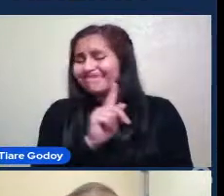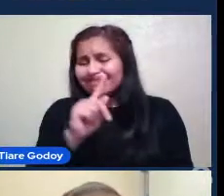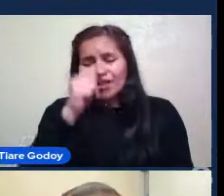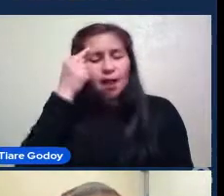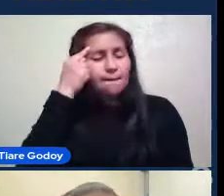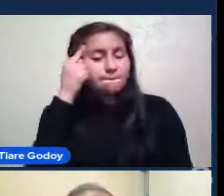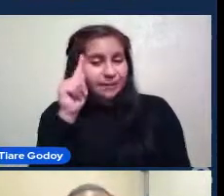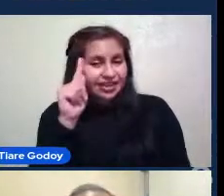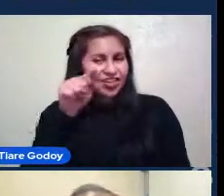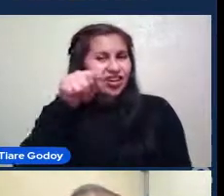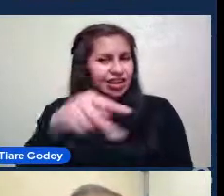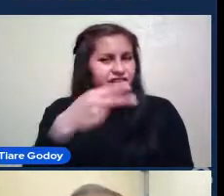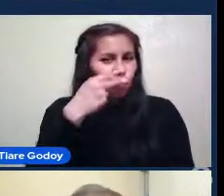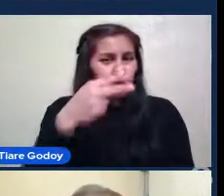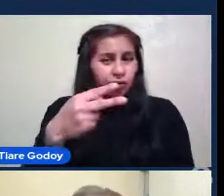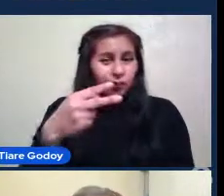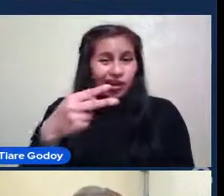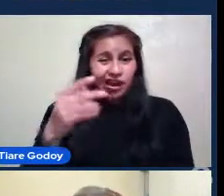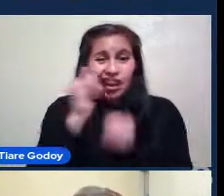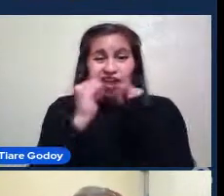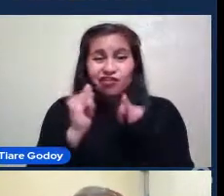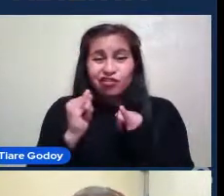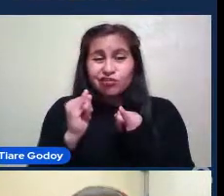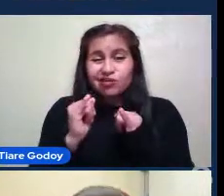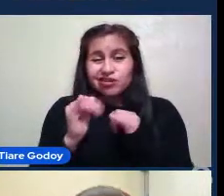un estado Bien conmocionado Bien